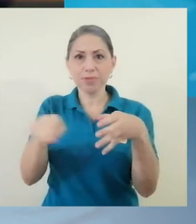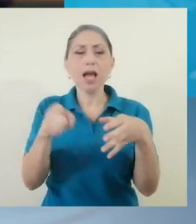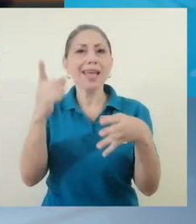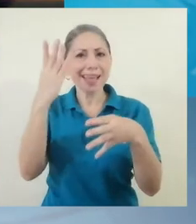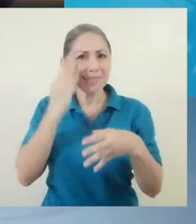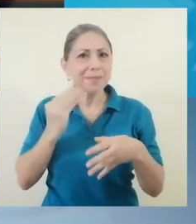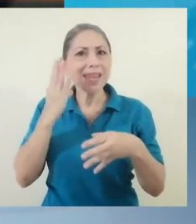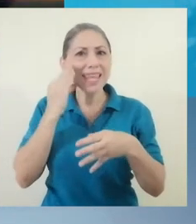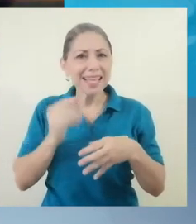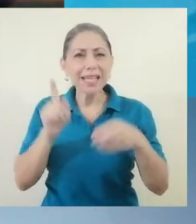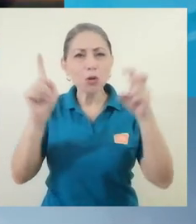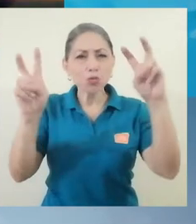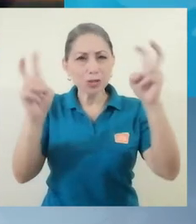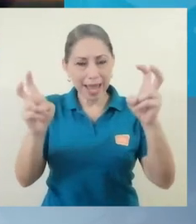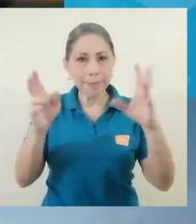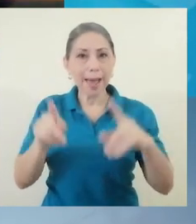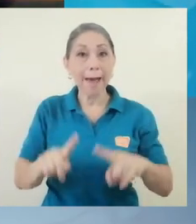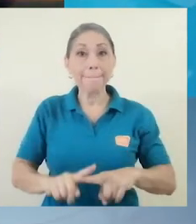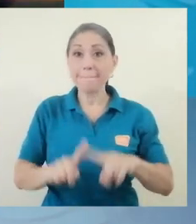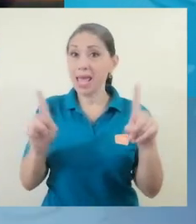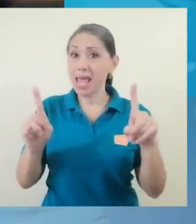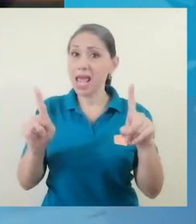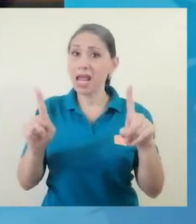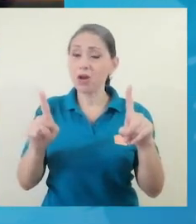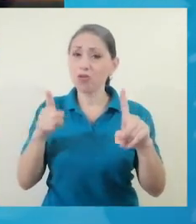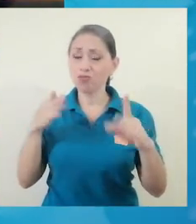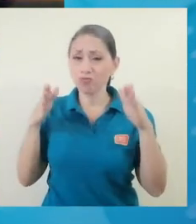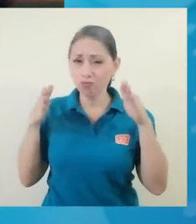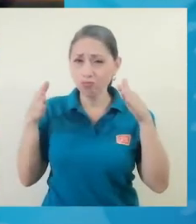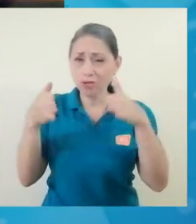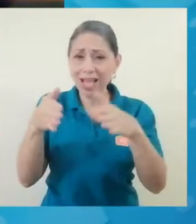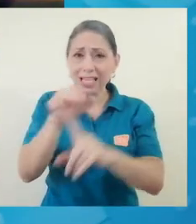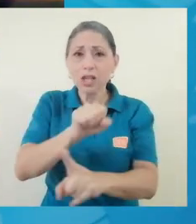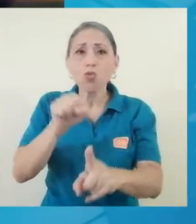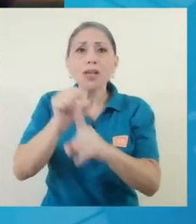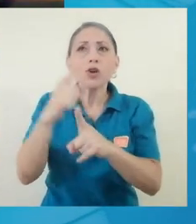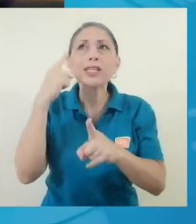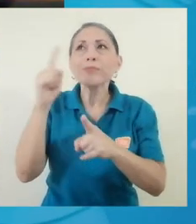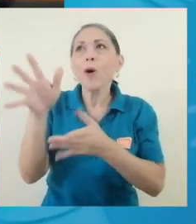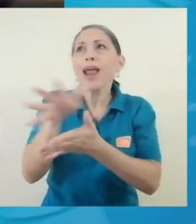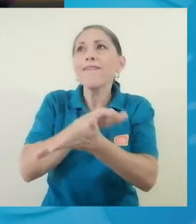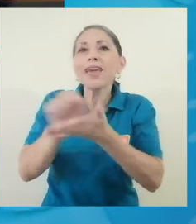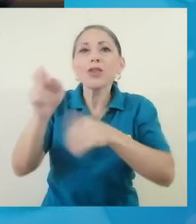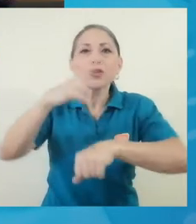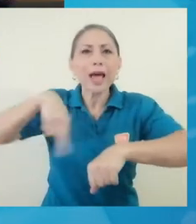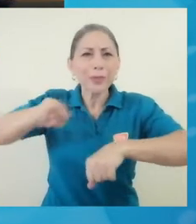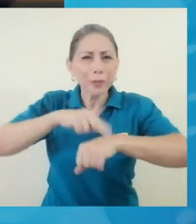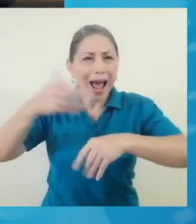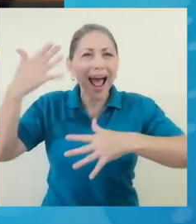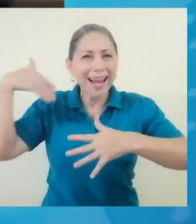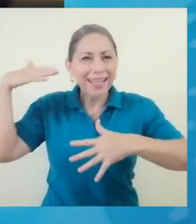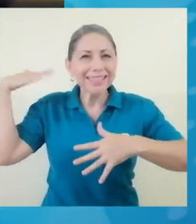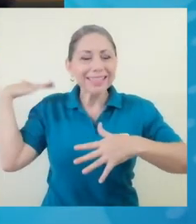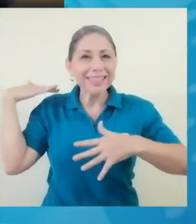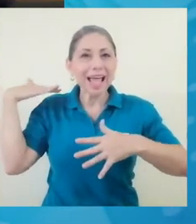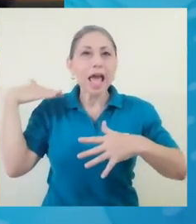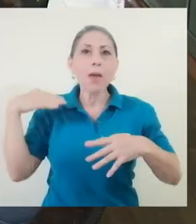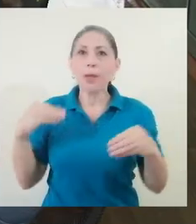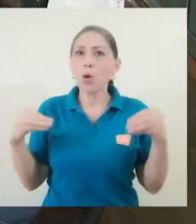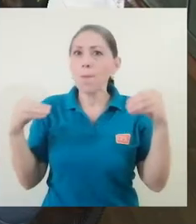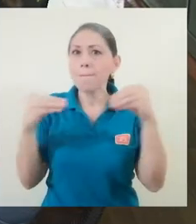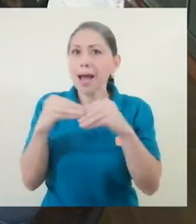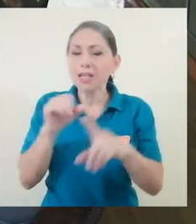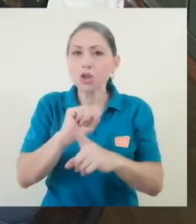en cuanto al abordaje de situaciones por eventos naturales, el tema más social, sanitario,